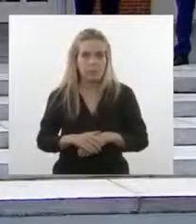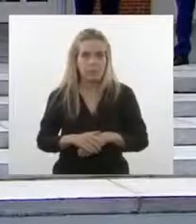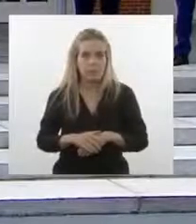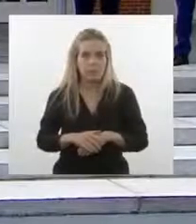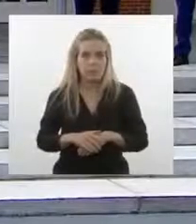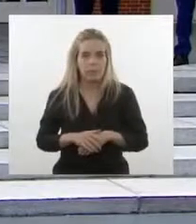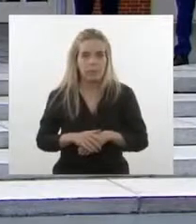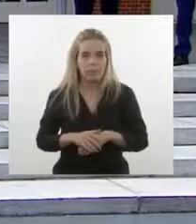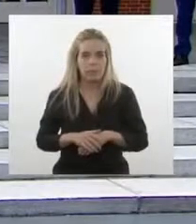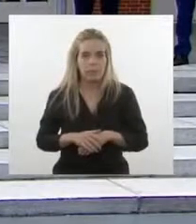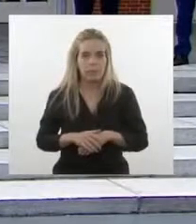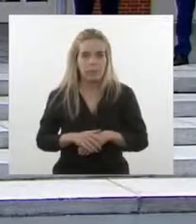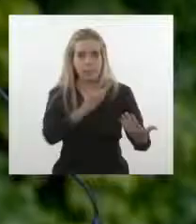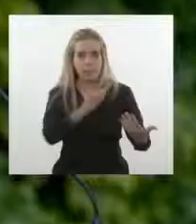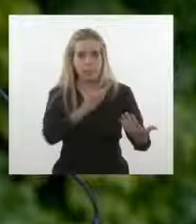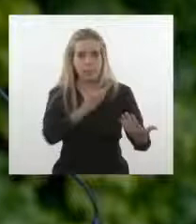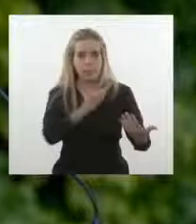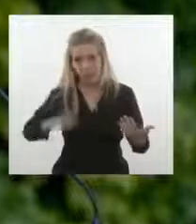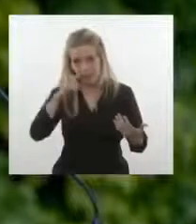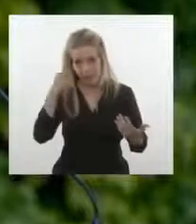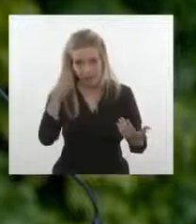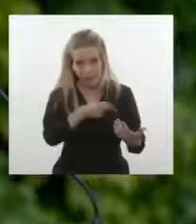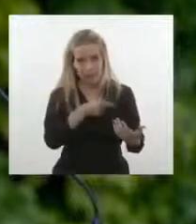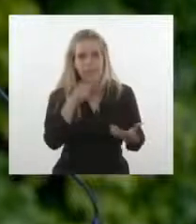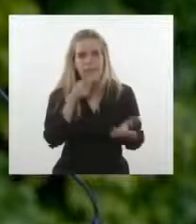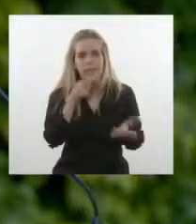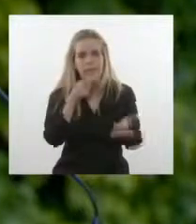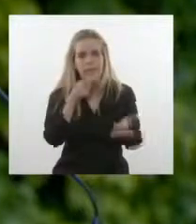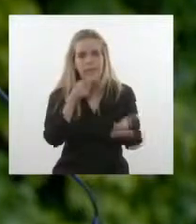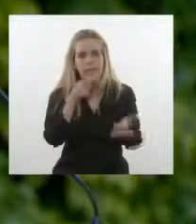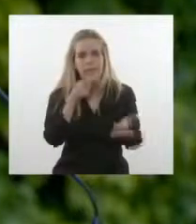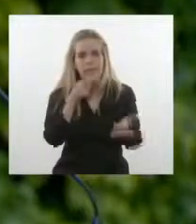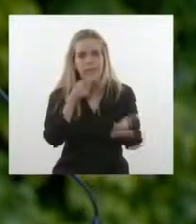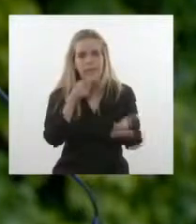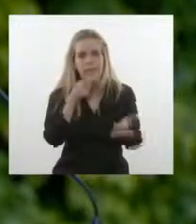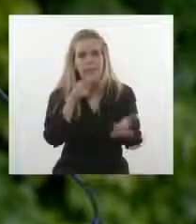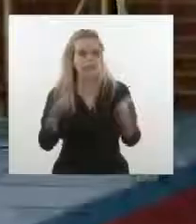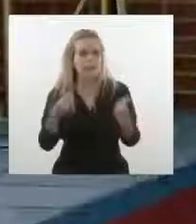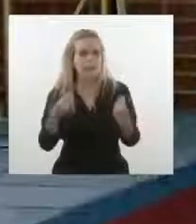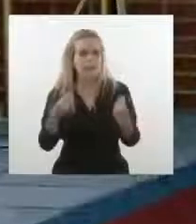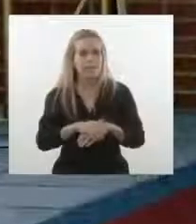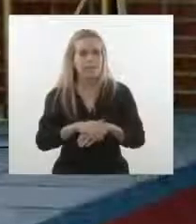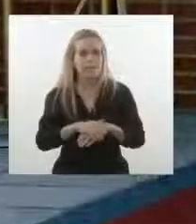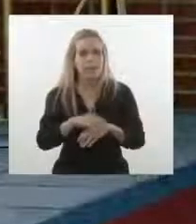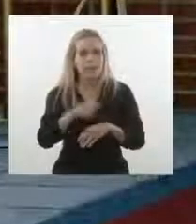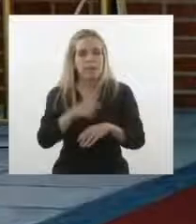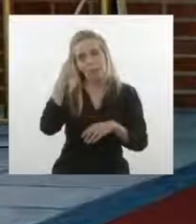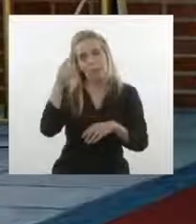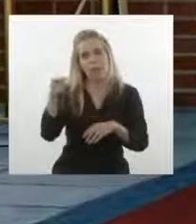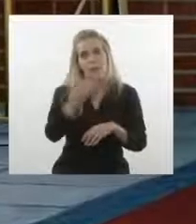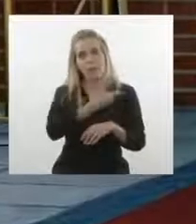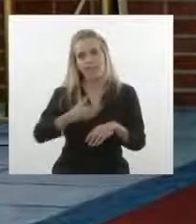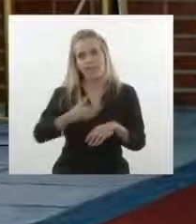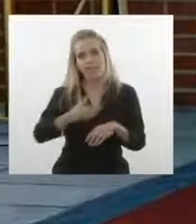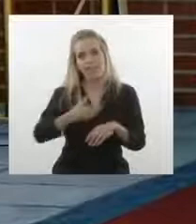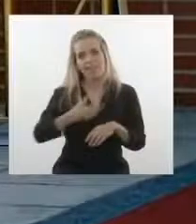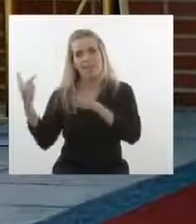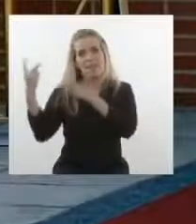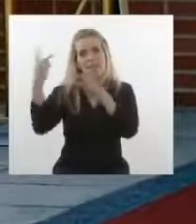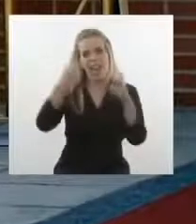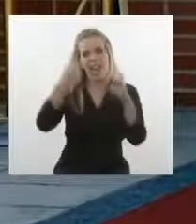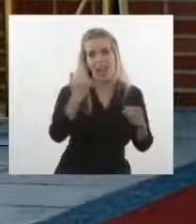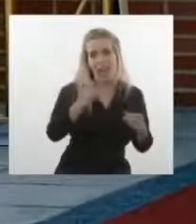En lo que respecta a las expectativas que ponemos a la presencia del presidente Sánchez en la Argentina, son